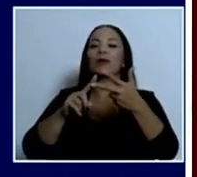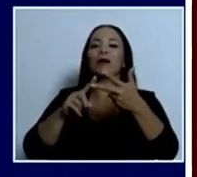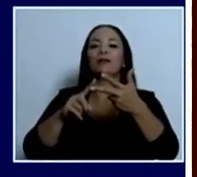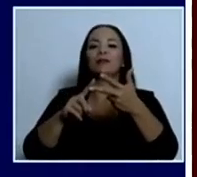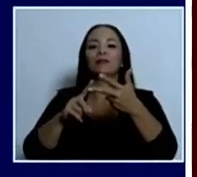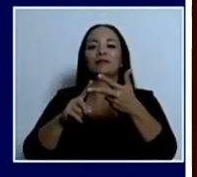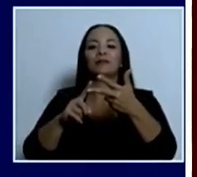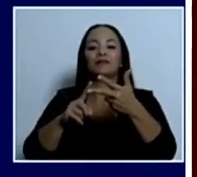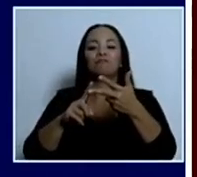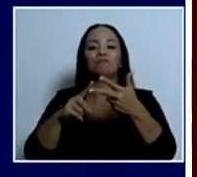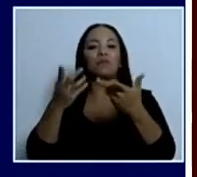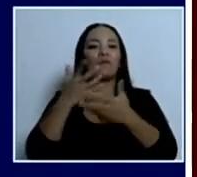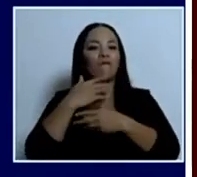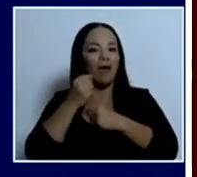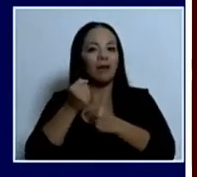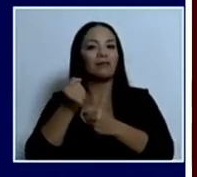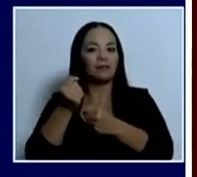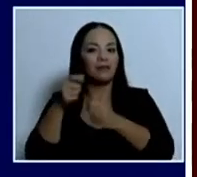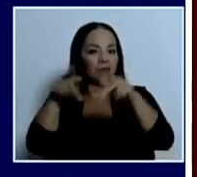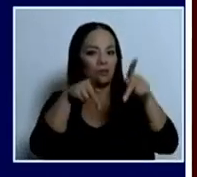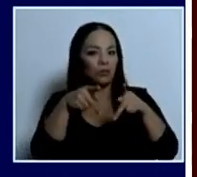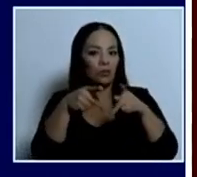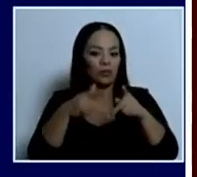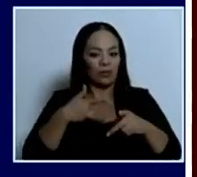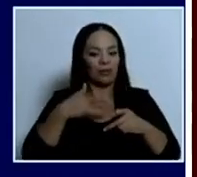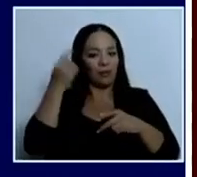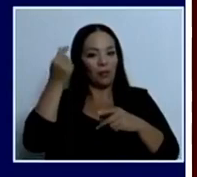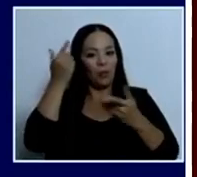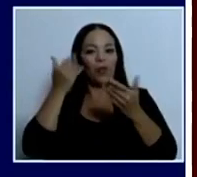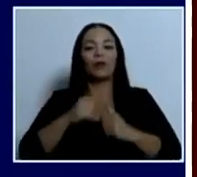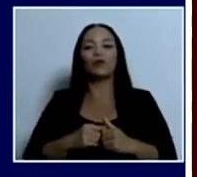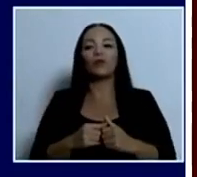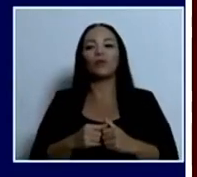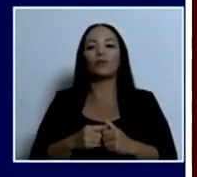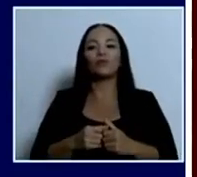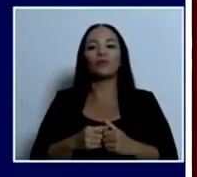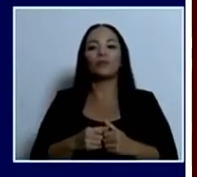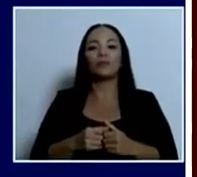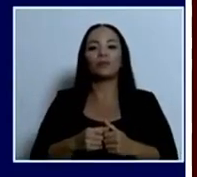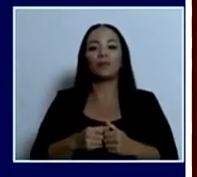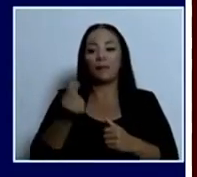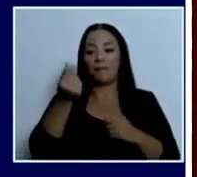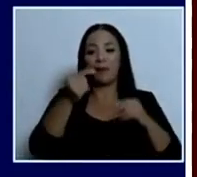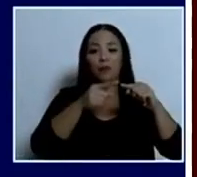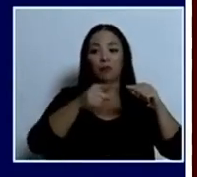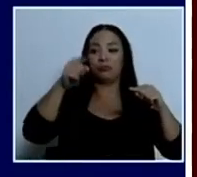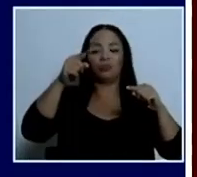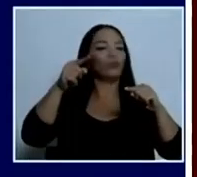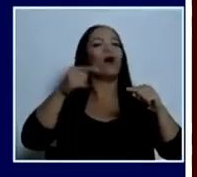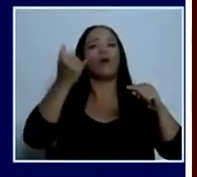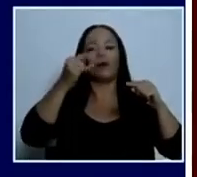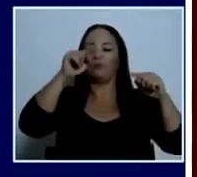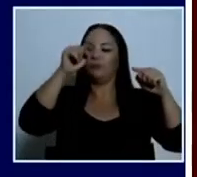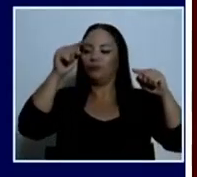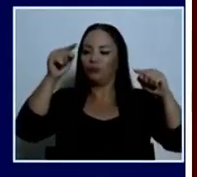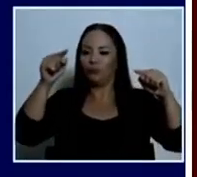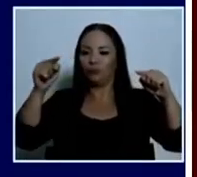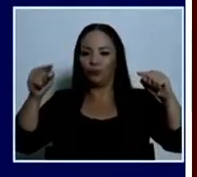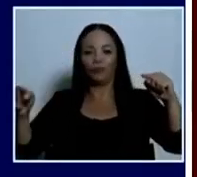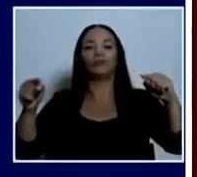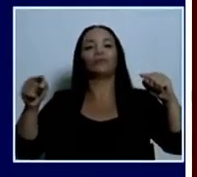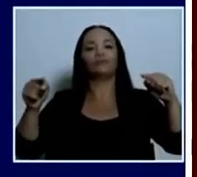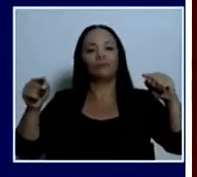la inflación general está bajando en el país y